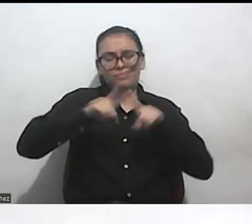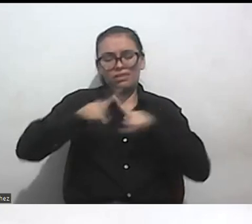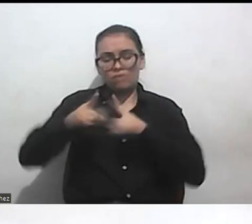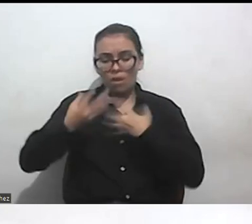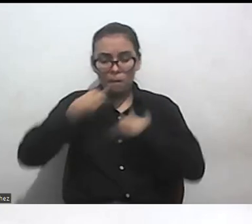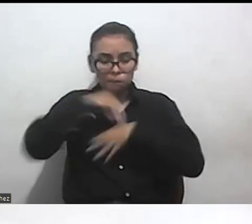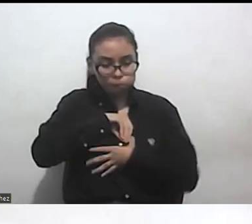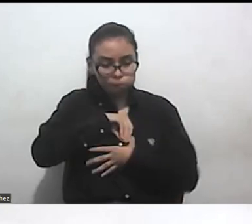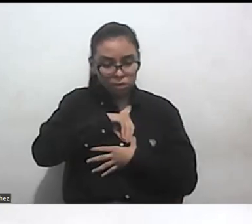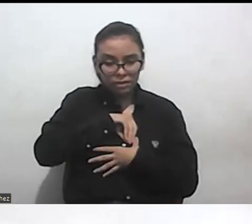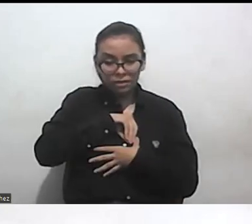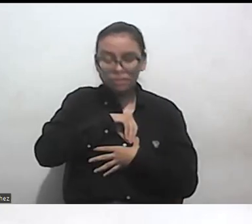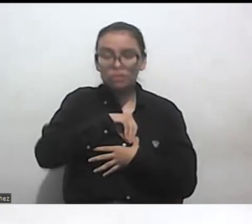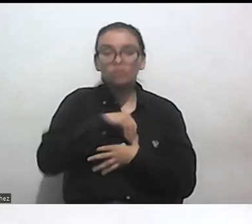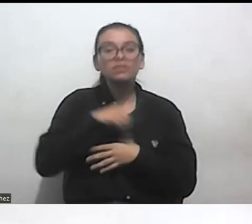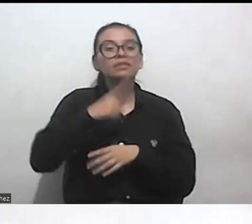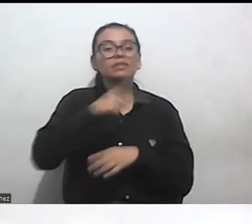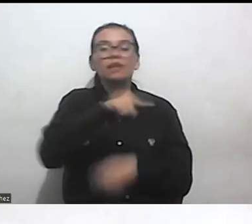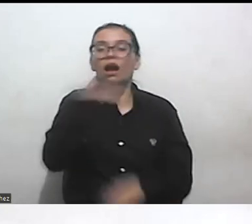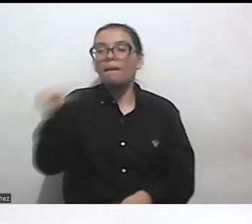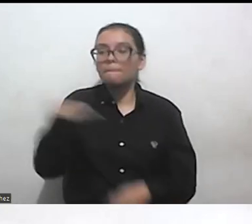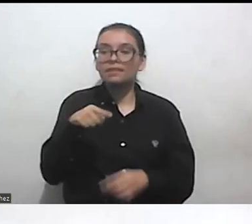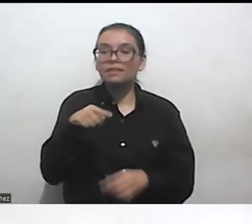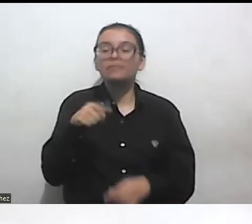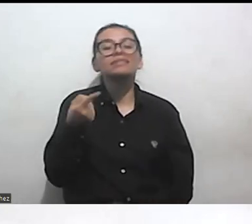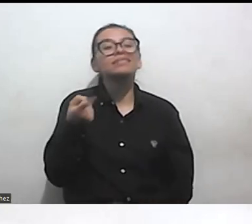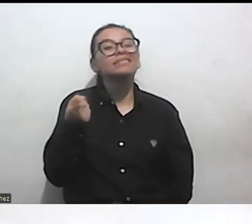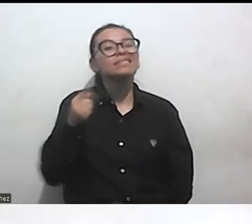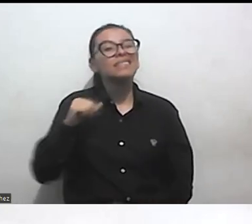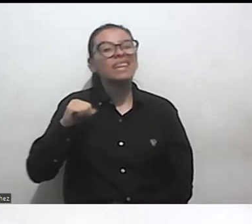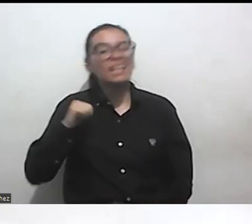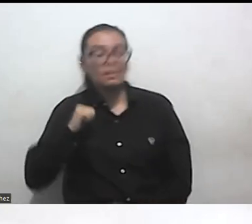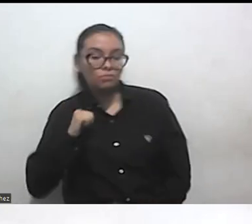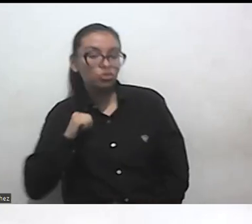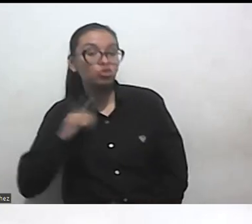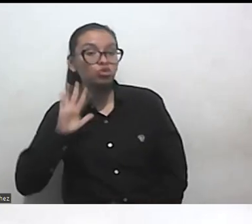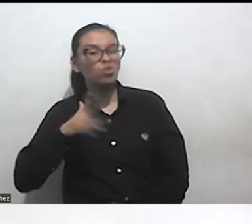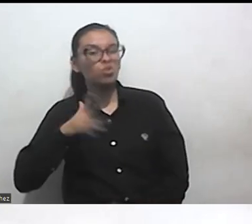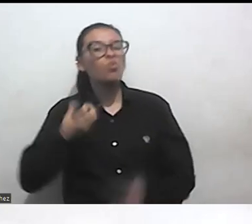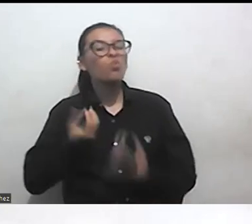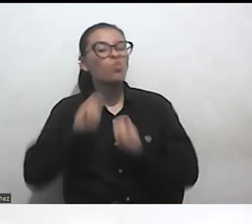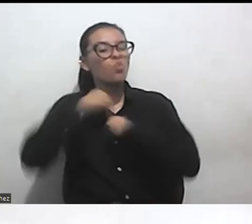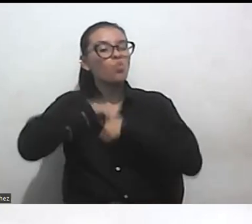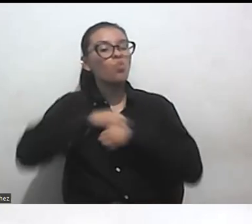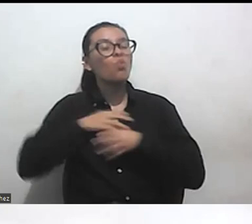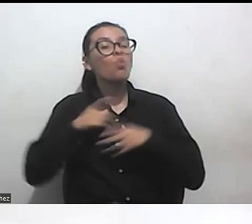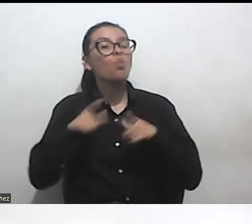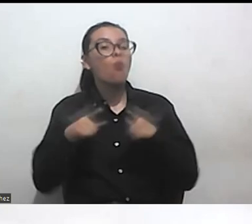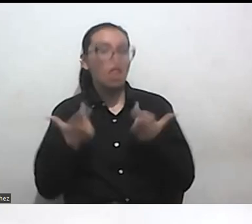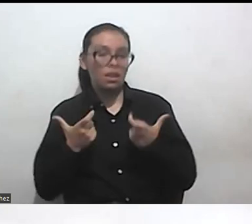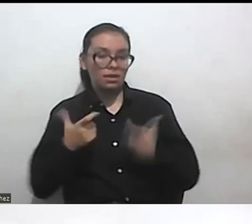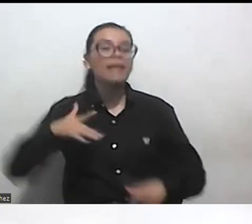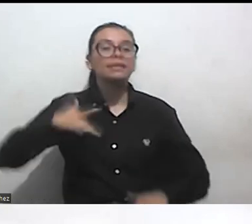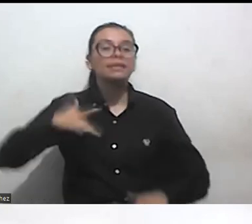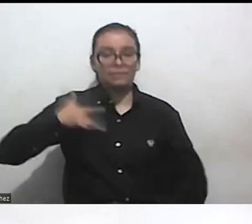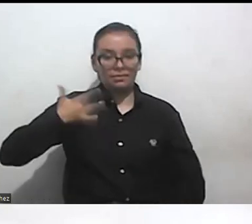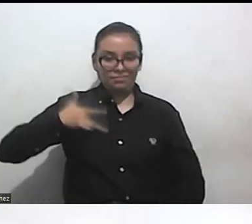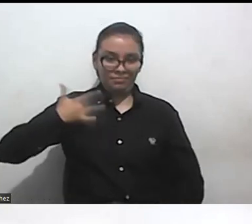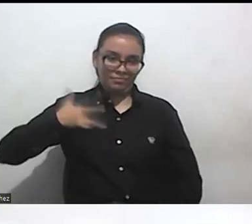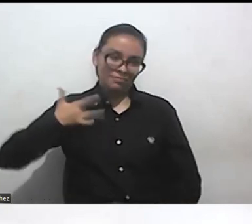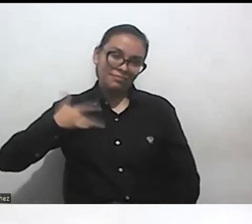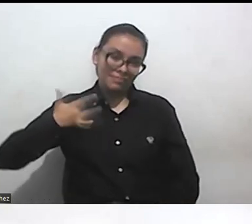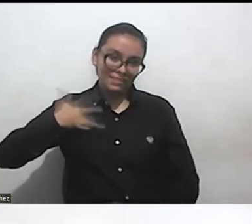tienen algo y es el sentir esas personas que tienen que dependen